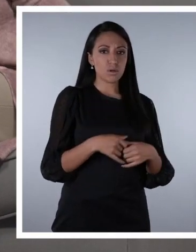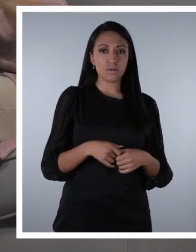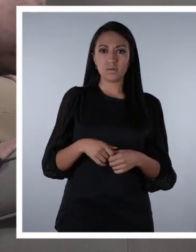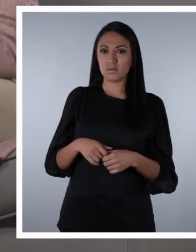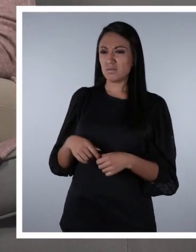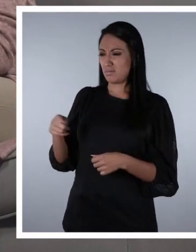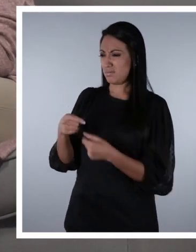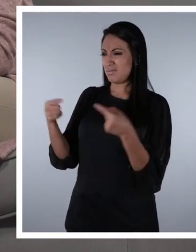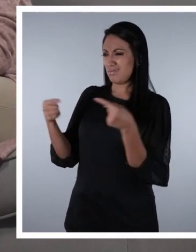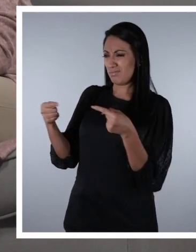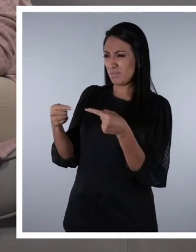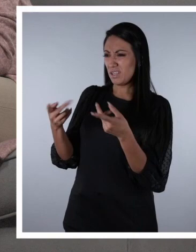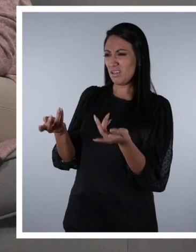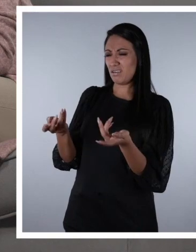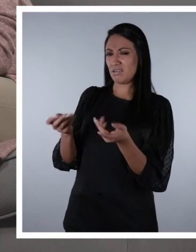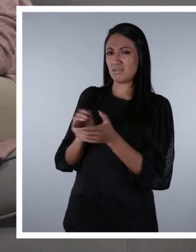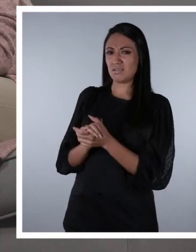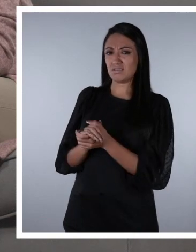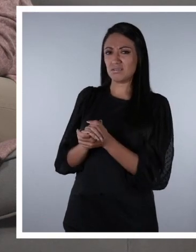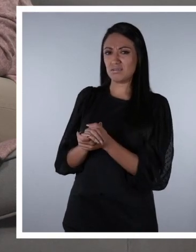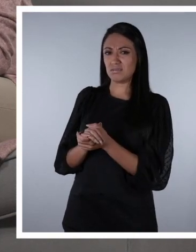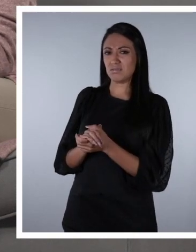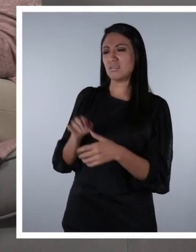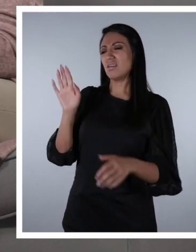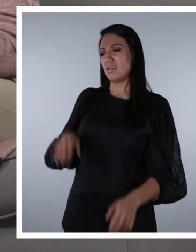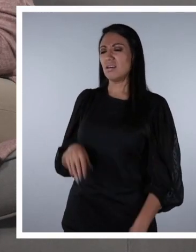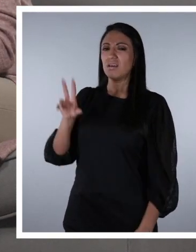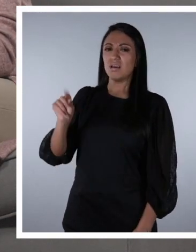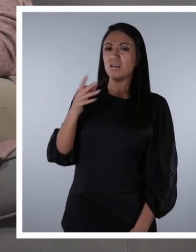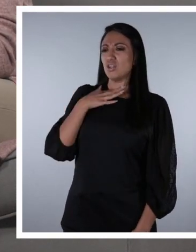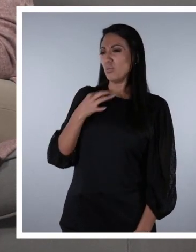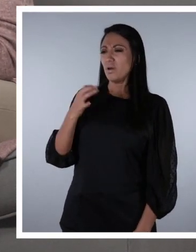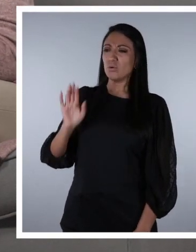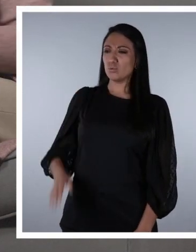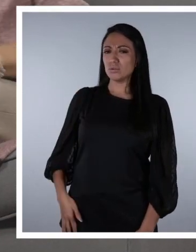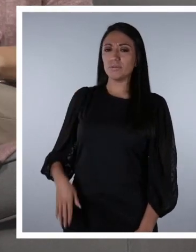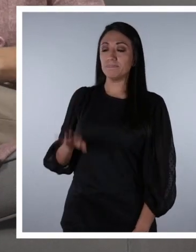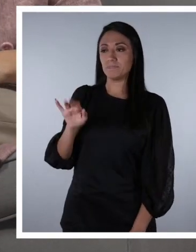A las guerritas, mi amor. Ay, no, no me gusta.